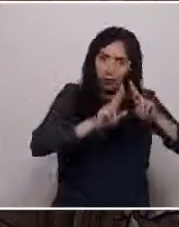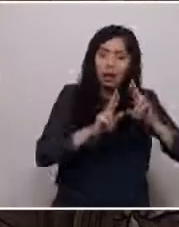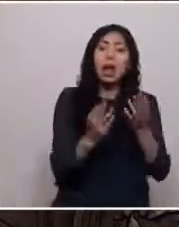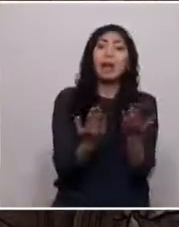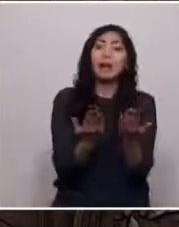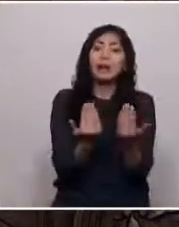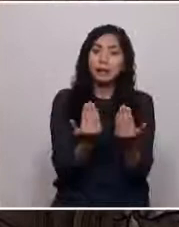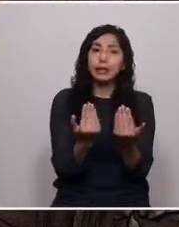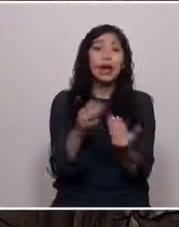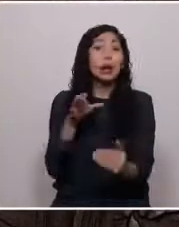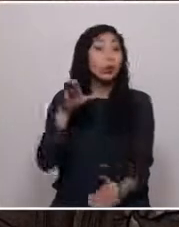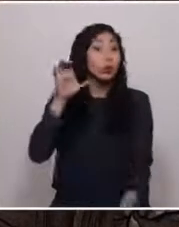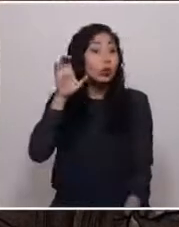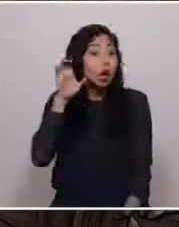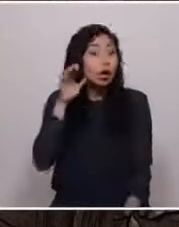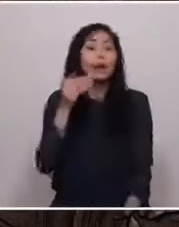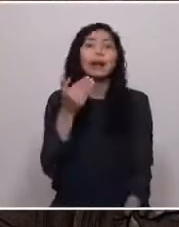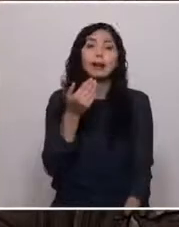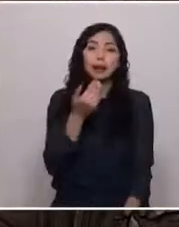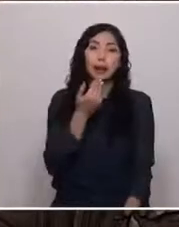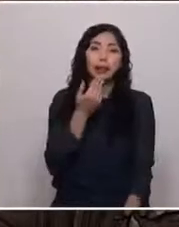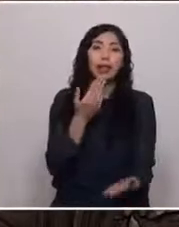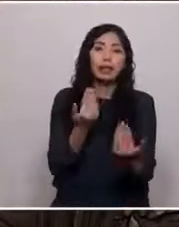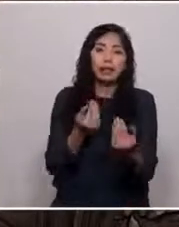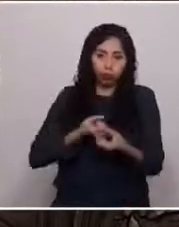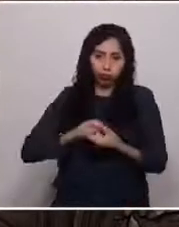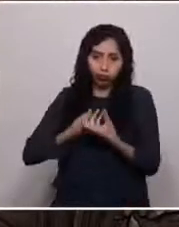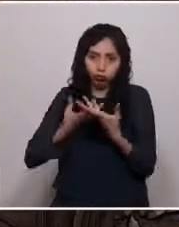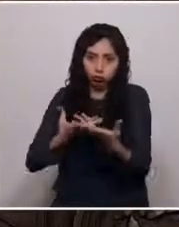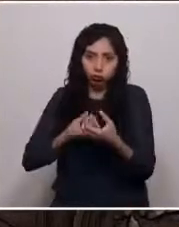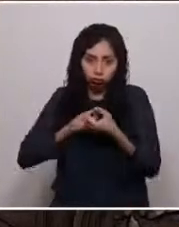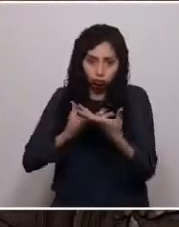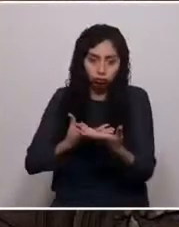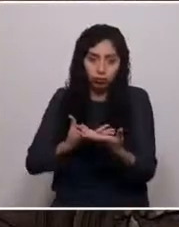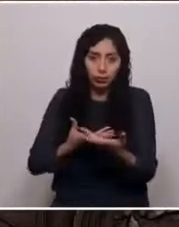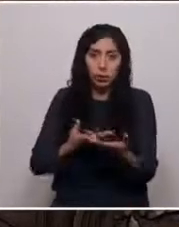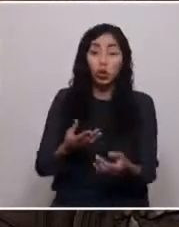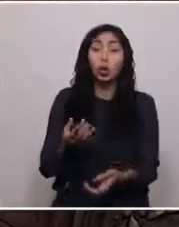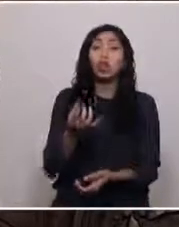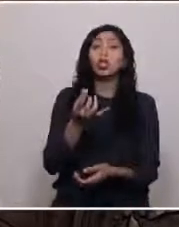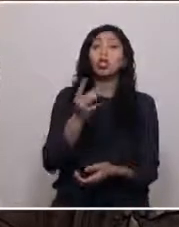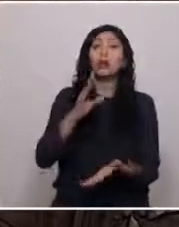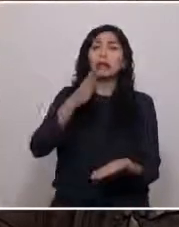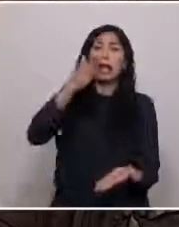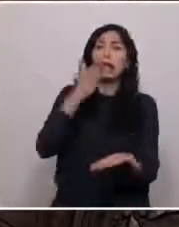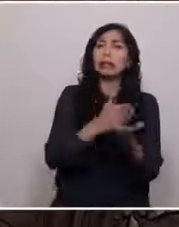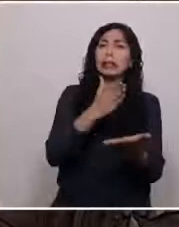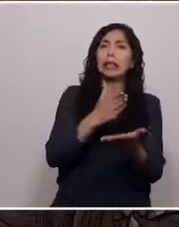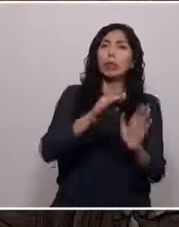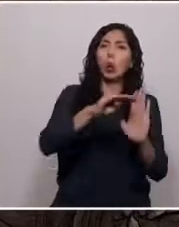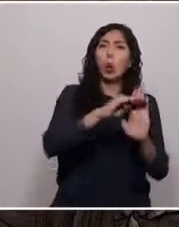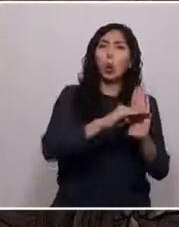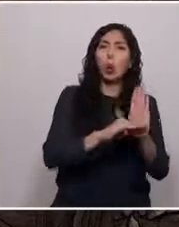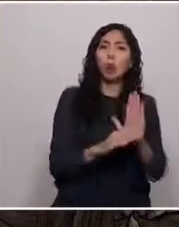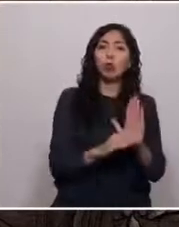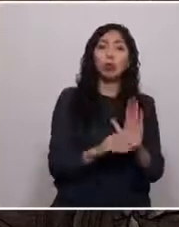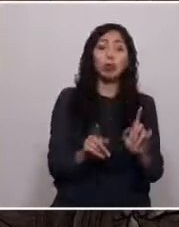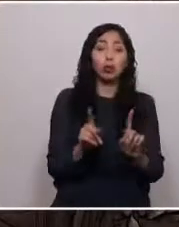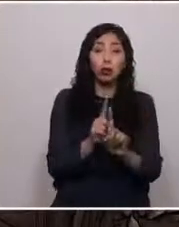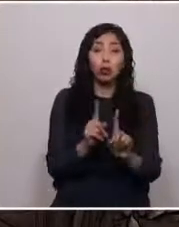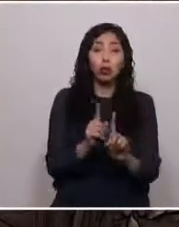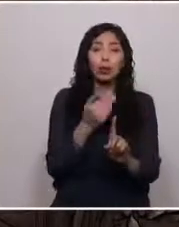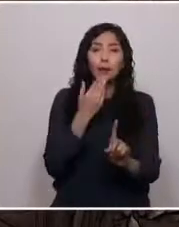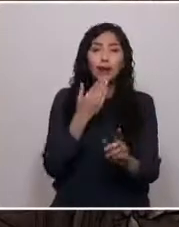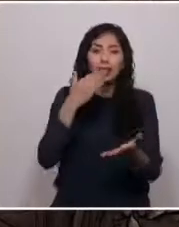escuchar y ser escuchado, no sólo como una exigencia dentro de un listado de formalidades, sino que como una